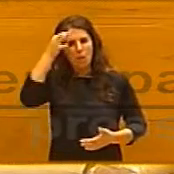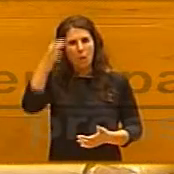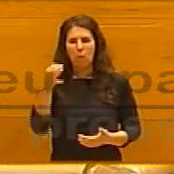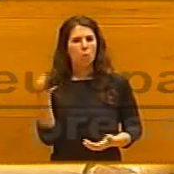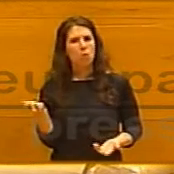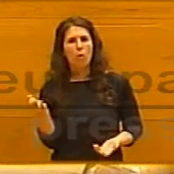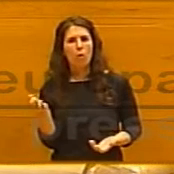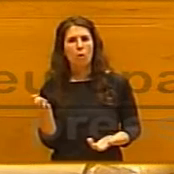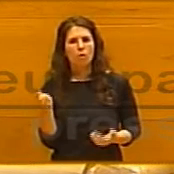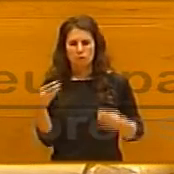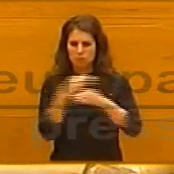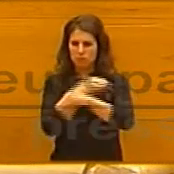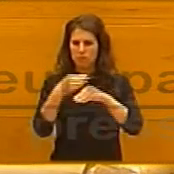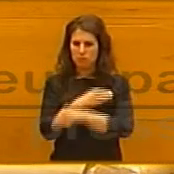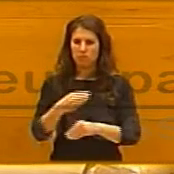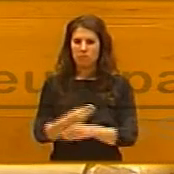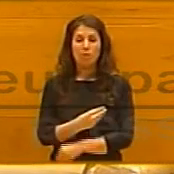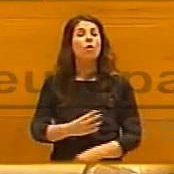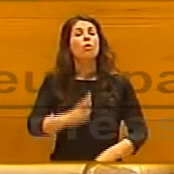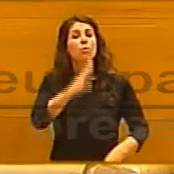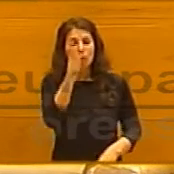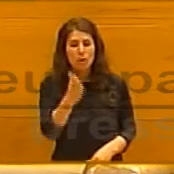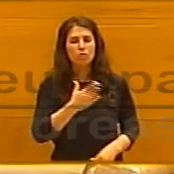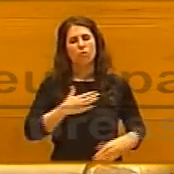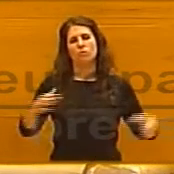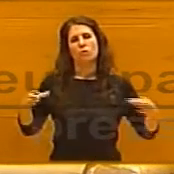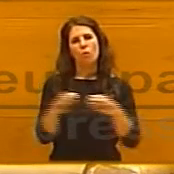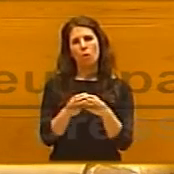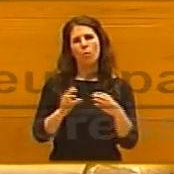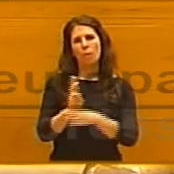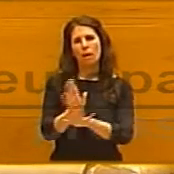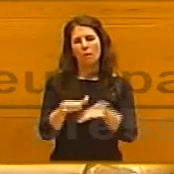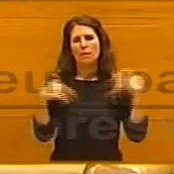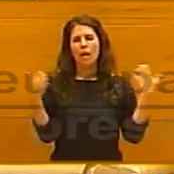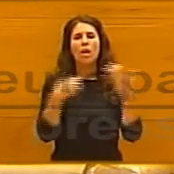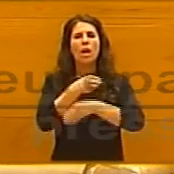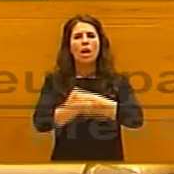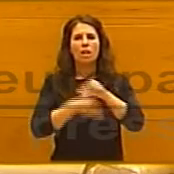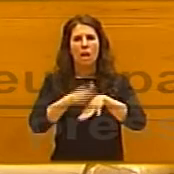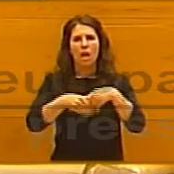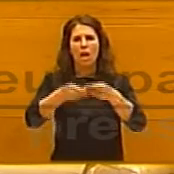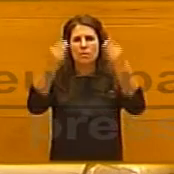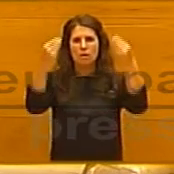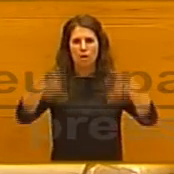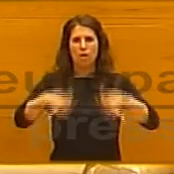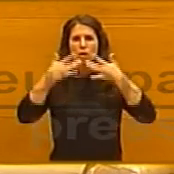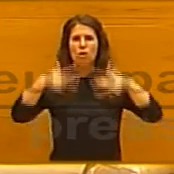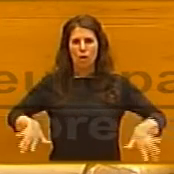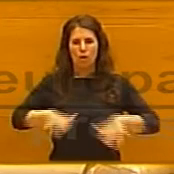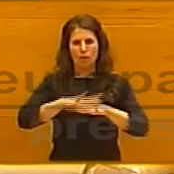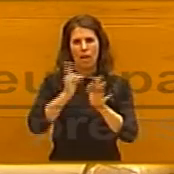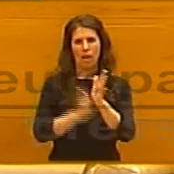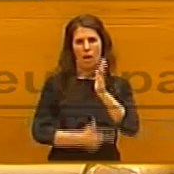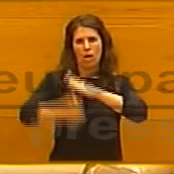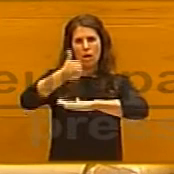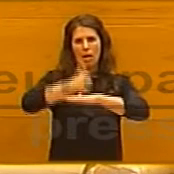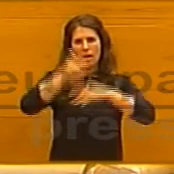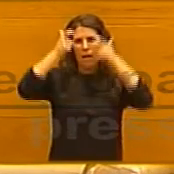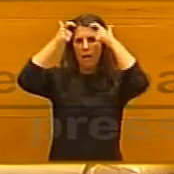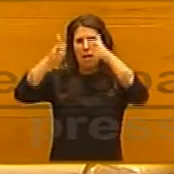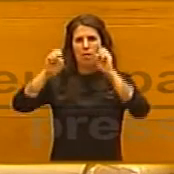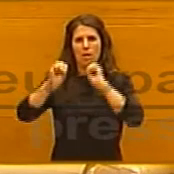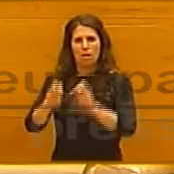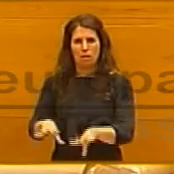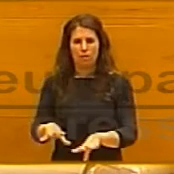Por todas estas razones, nuestro grupo parlamentario se abstendrá en la votación de la Ley Orgánica de Abdicación. Que quede